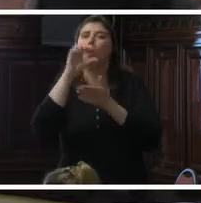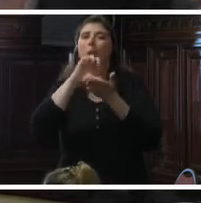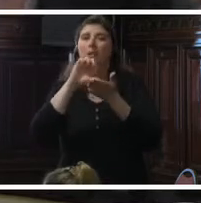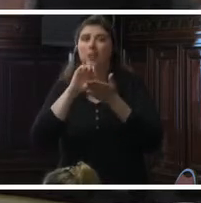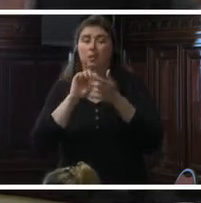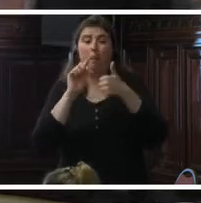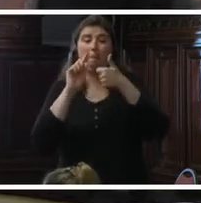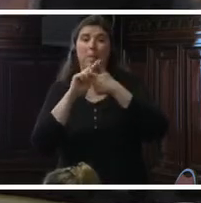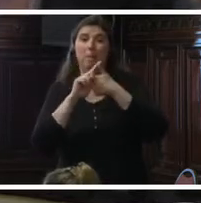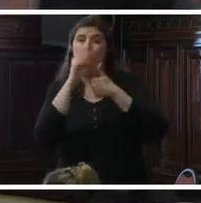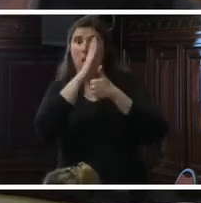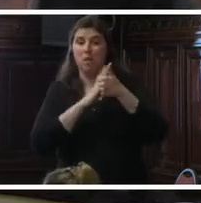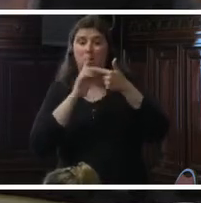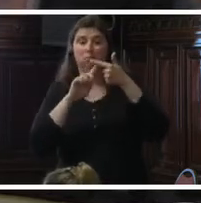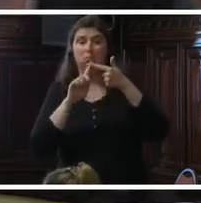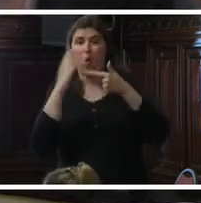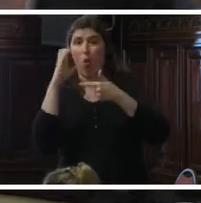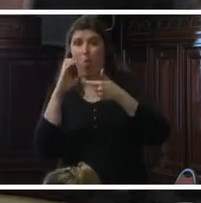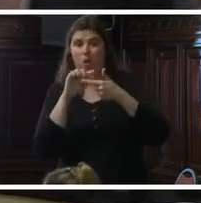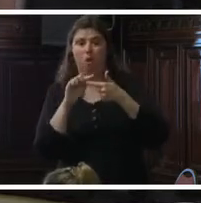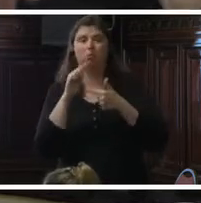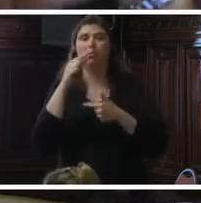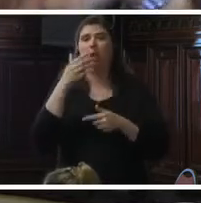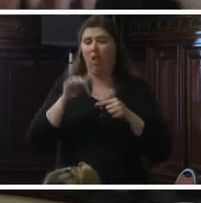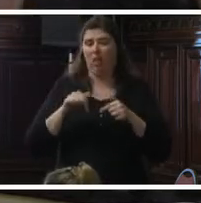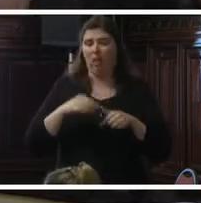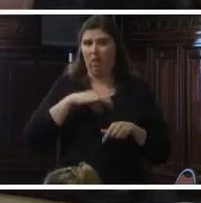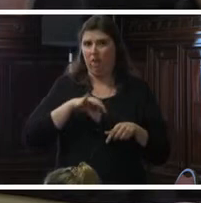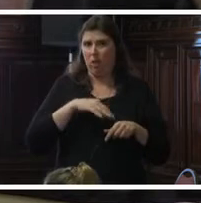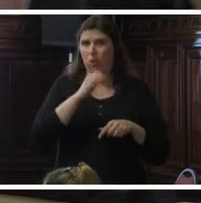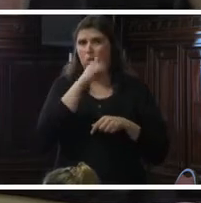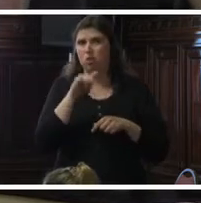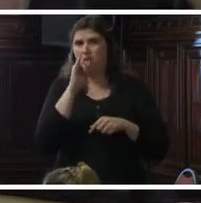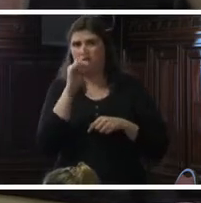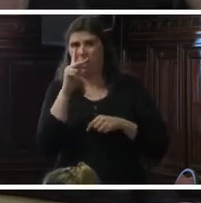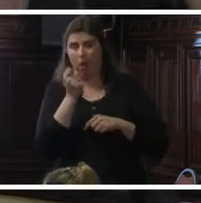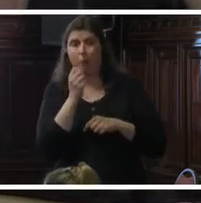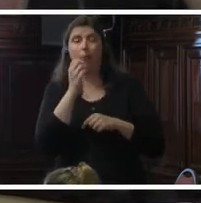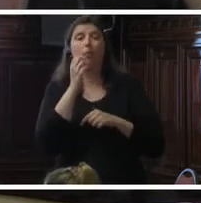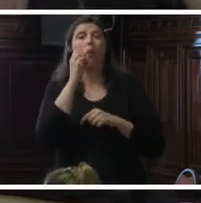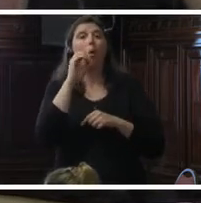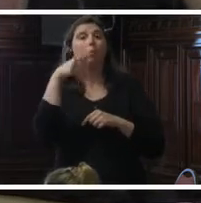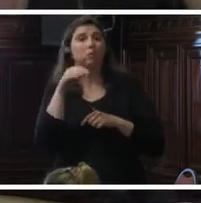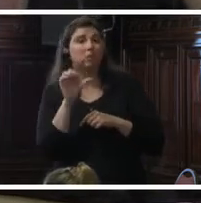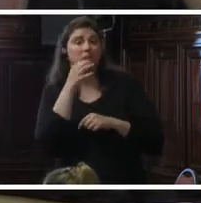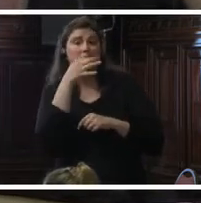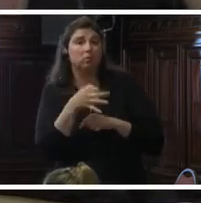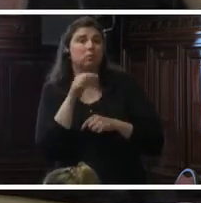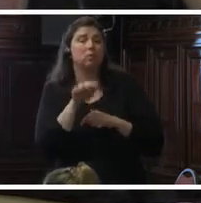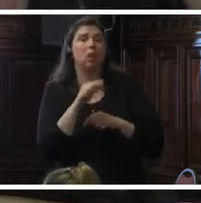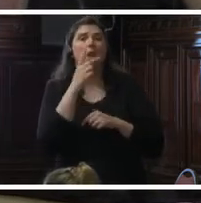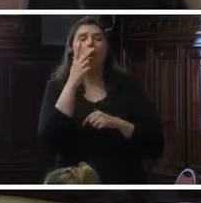Brasil en términos de casos reportados de Zika. Según la OPS, hasta octubre de 2017 fueron reportados al menos 98